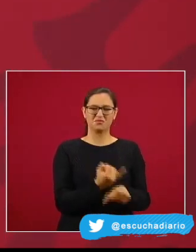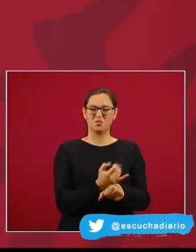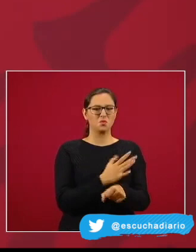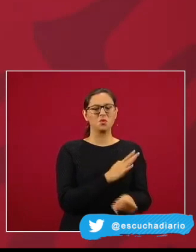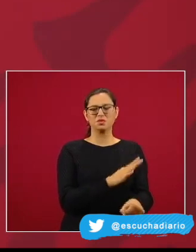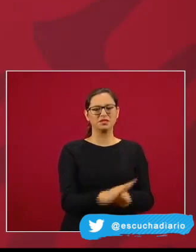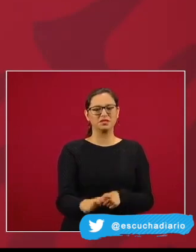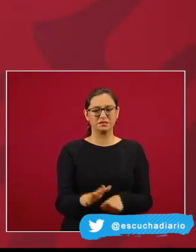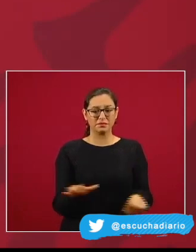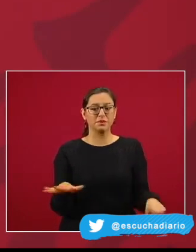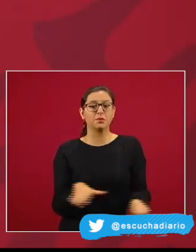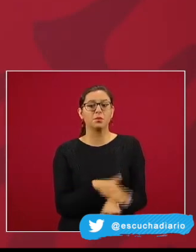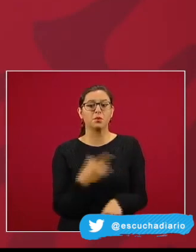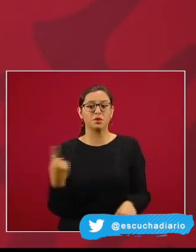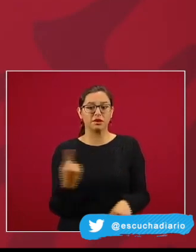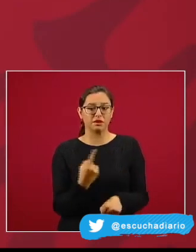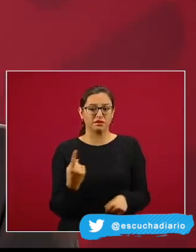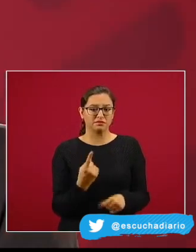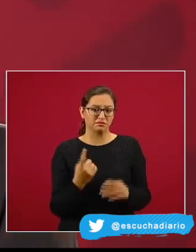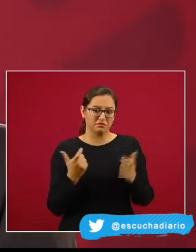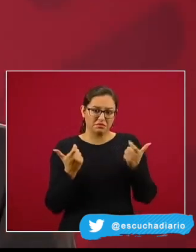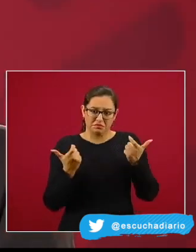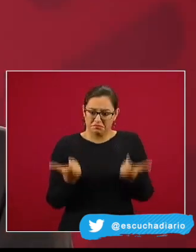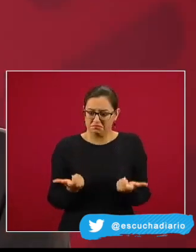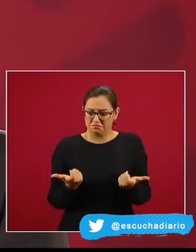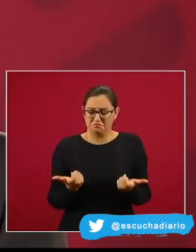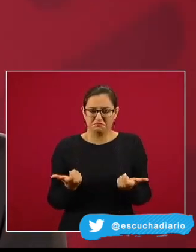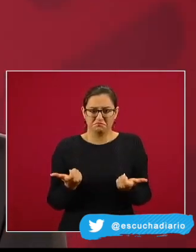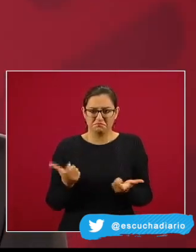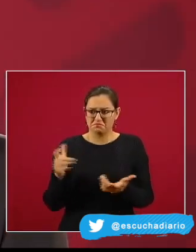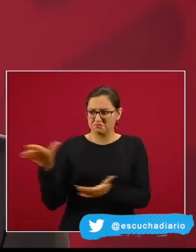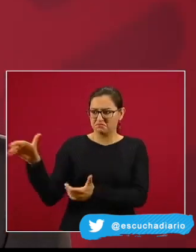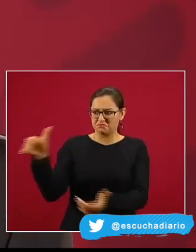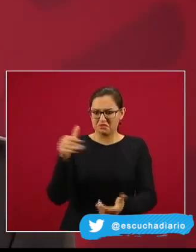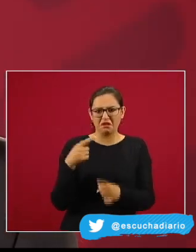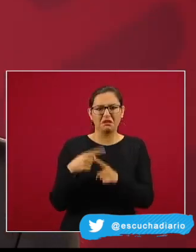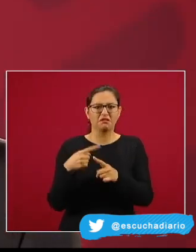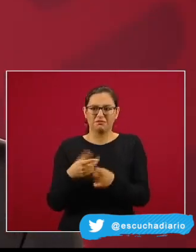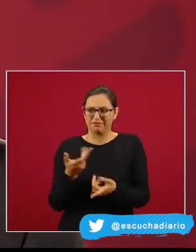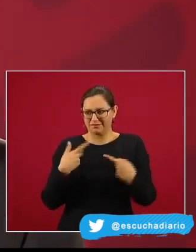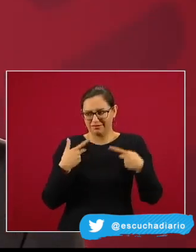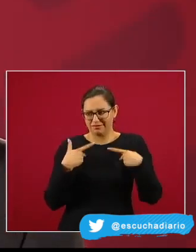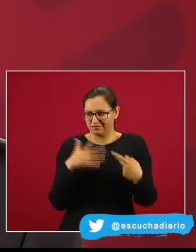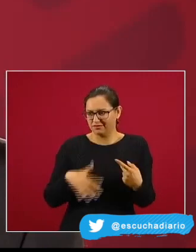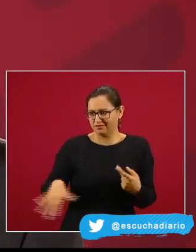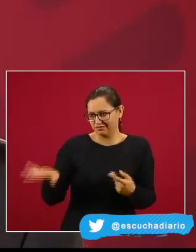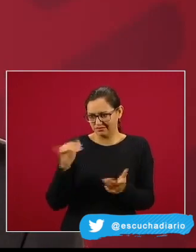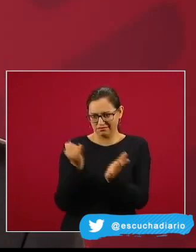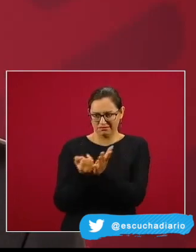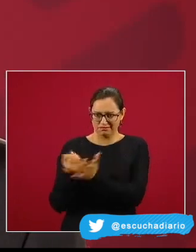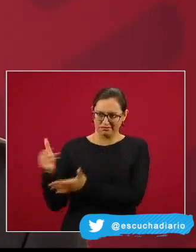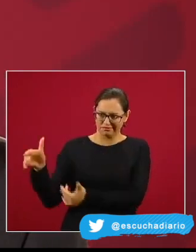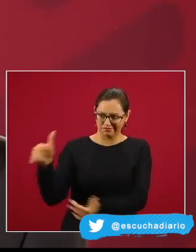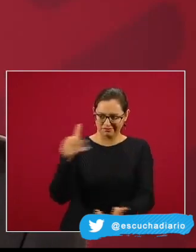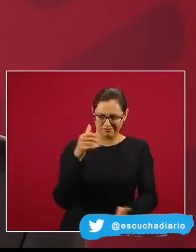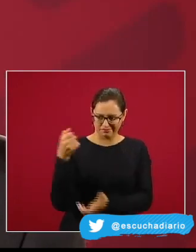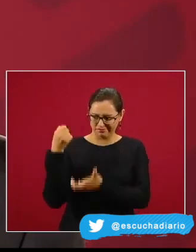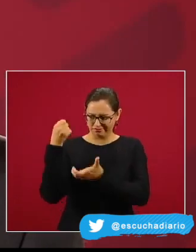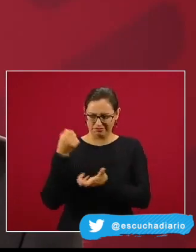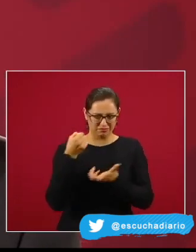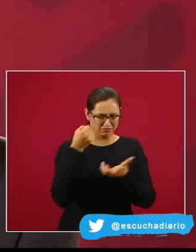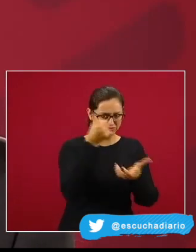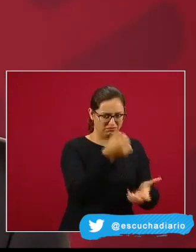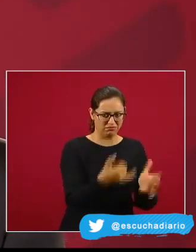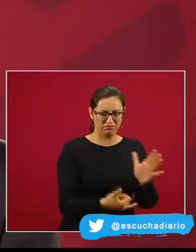El presidente lamenta los hechos trágicos ocurridos en la presa de Chihuahua y se compromete a realizar la investigación para deslindar